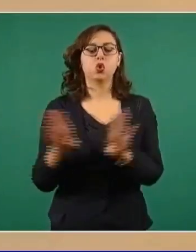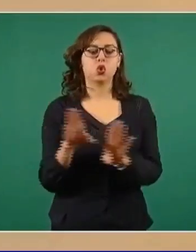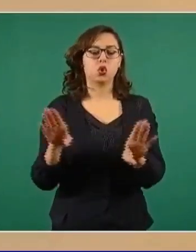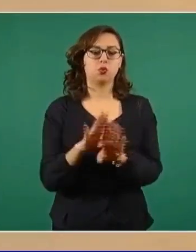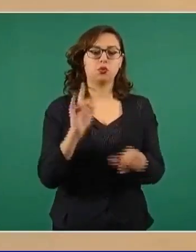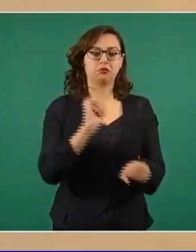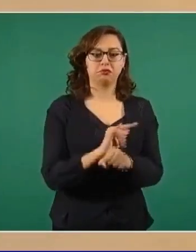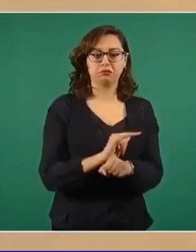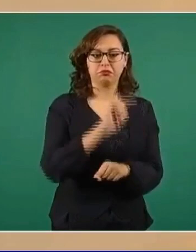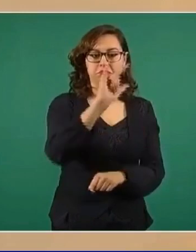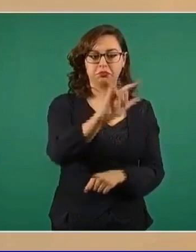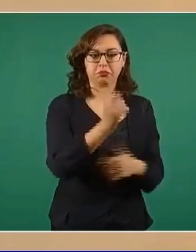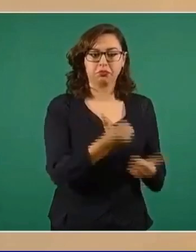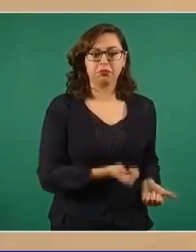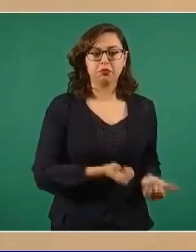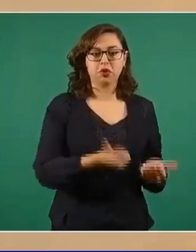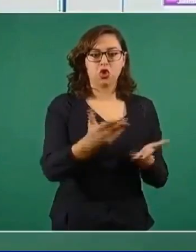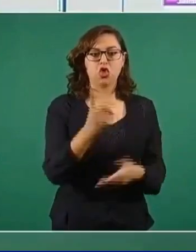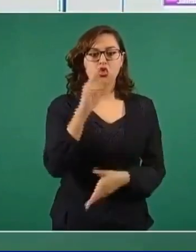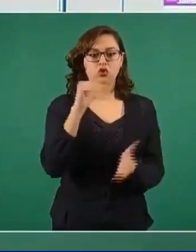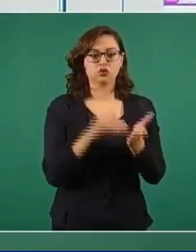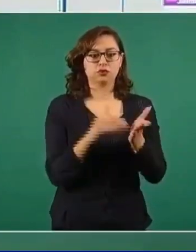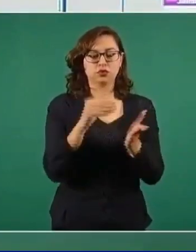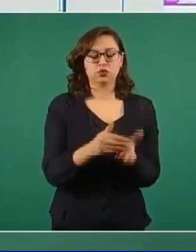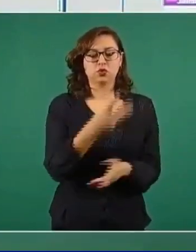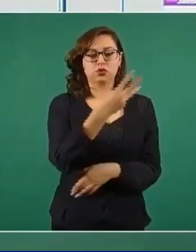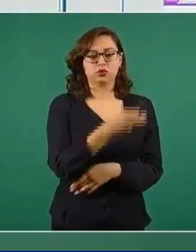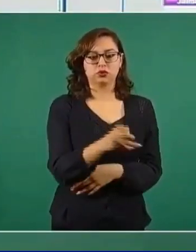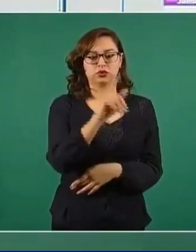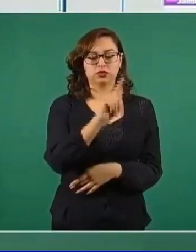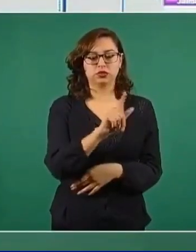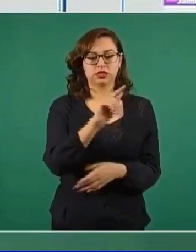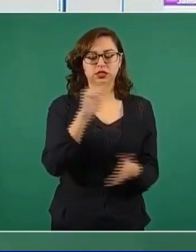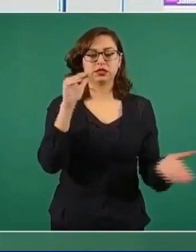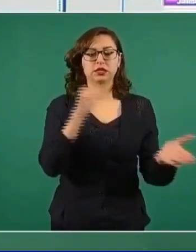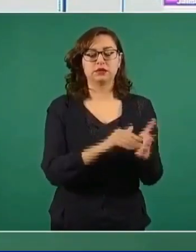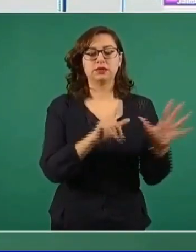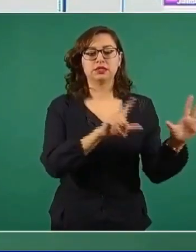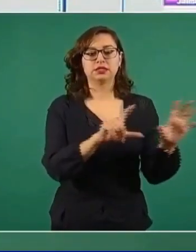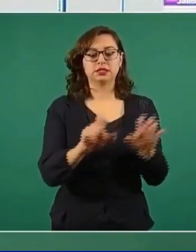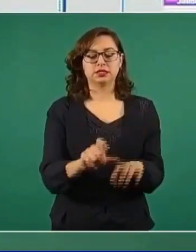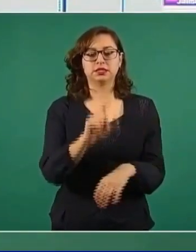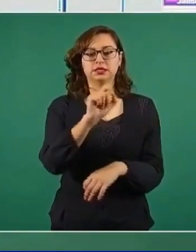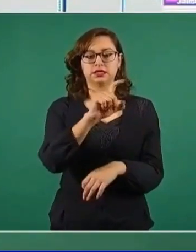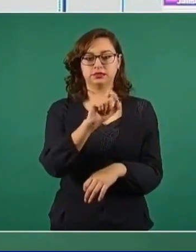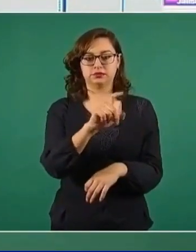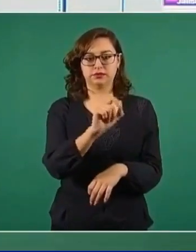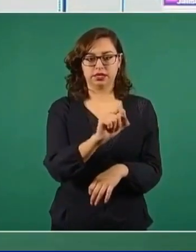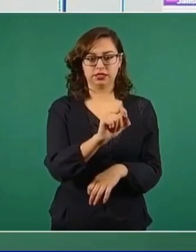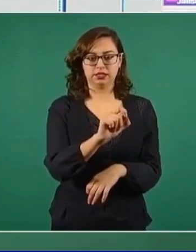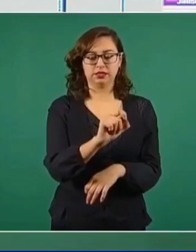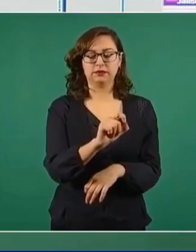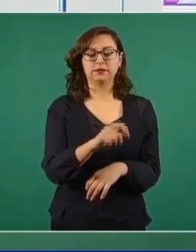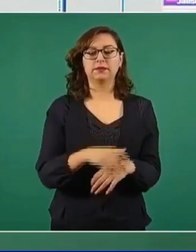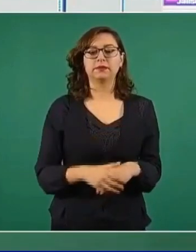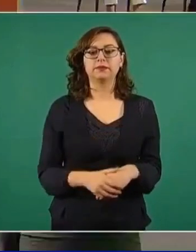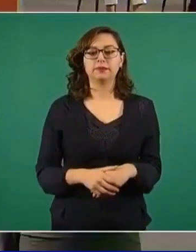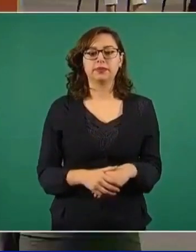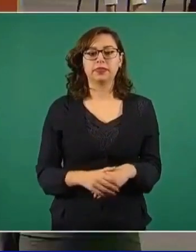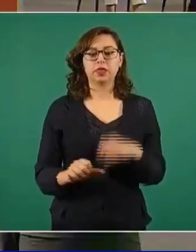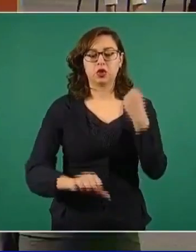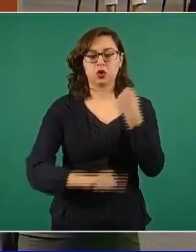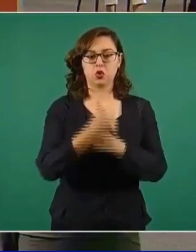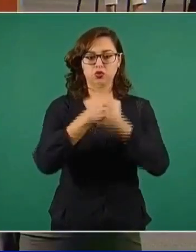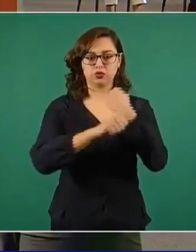se distribuyeron 2 millones 470 mil 720 dosis para atender a